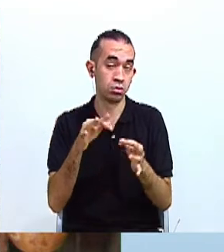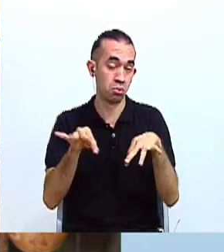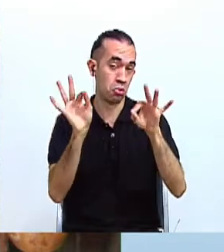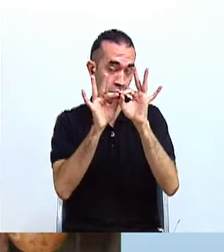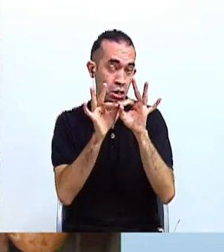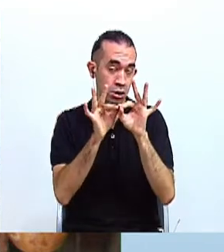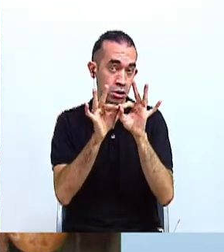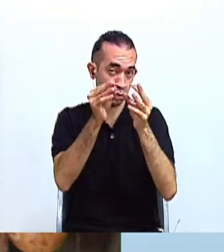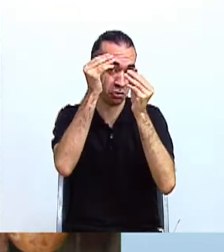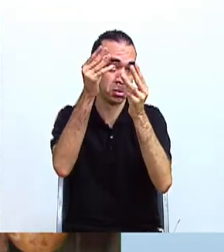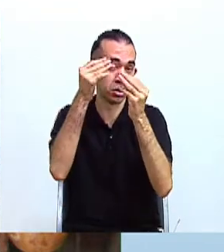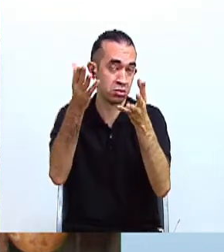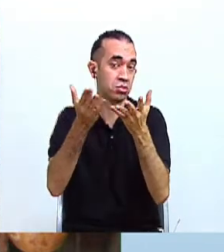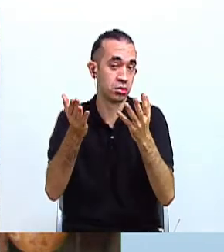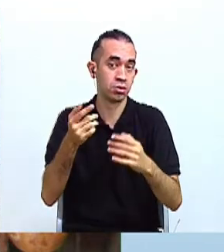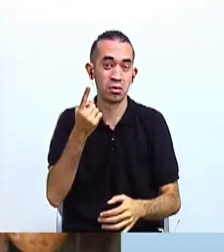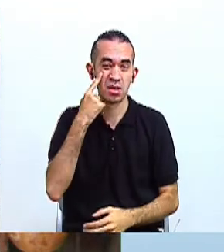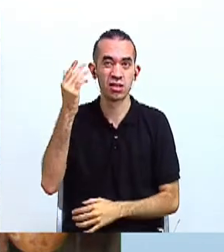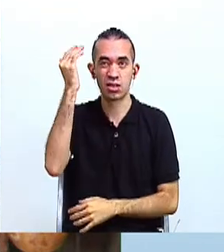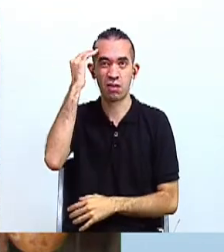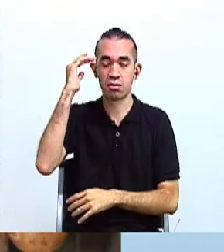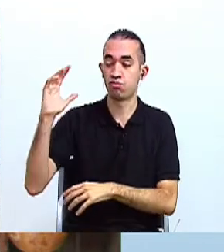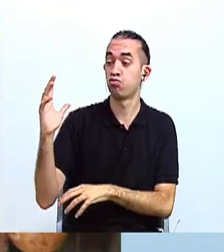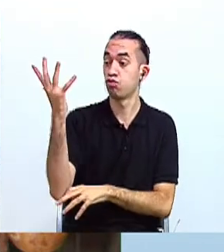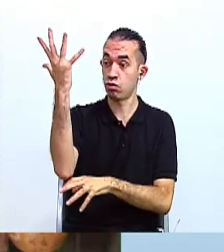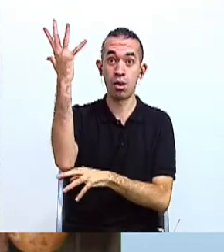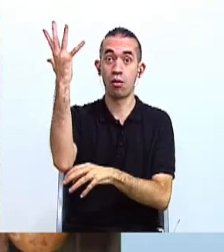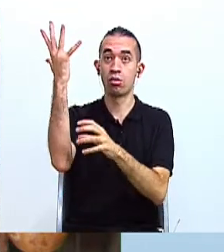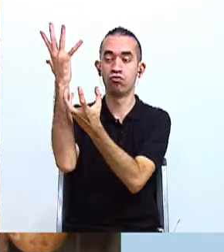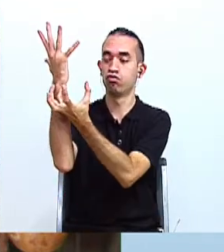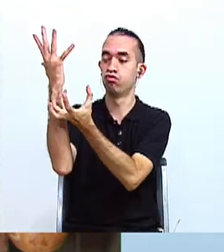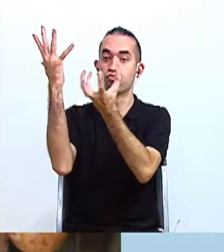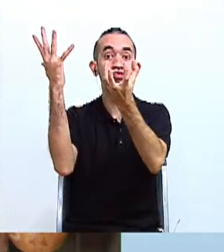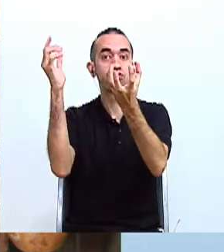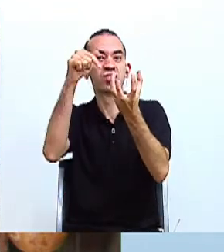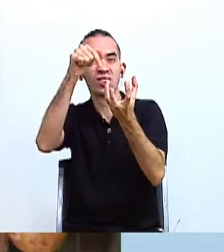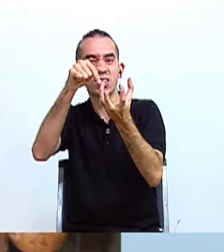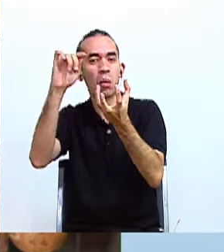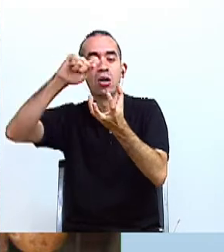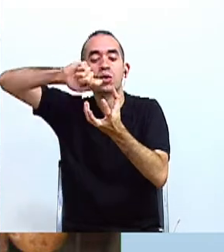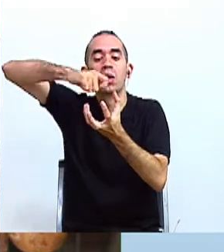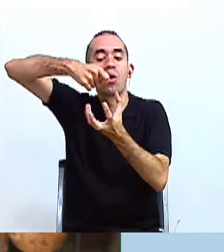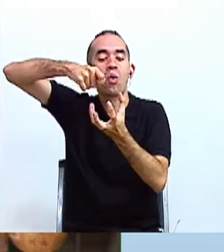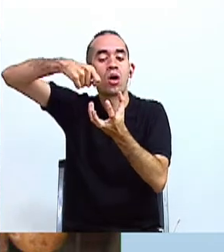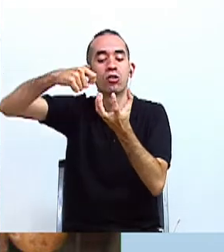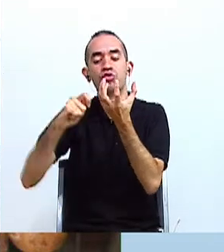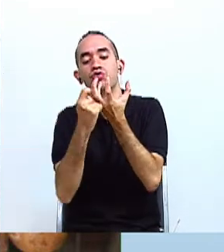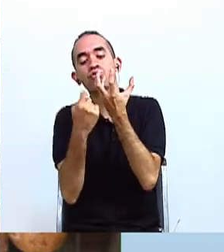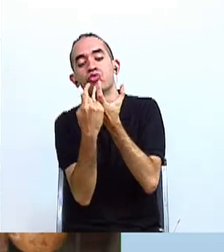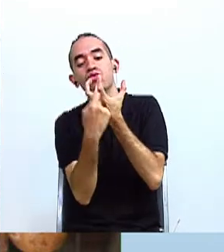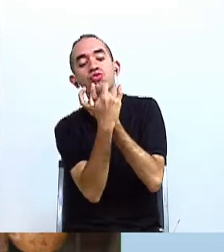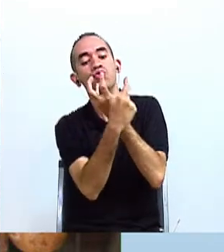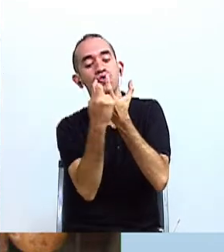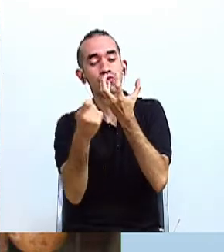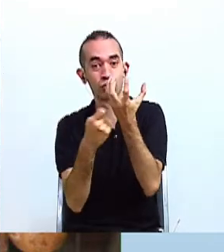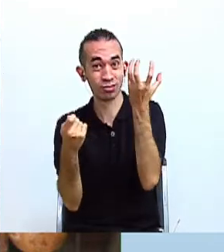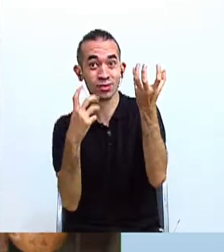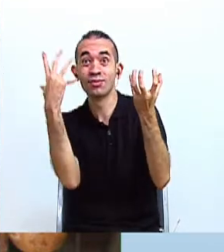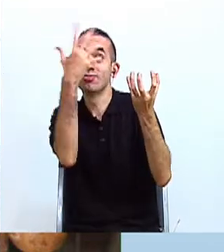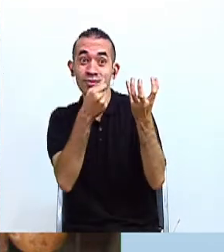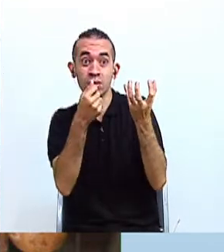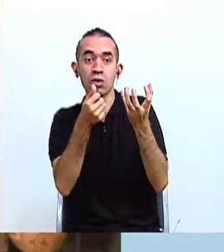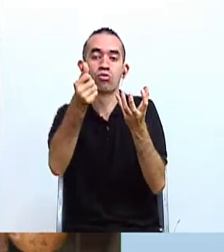curioso, adicional, el huacal de la jícara, que hoy se sigue utilizando también dentro de los pueblos indígenas como una